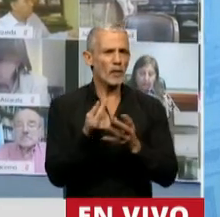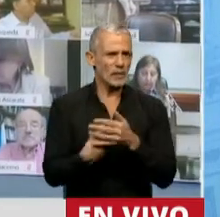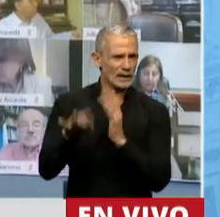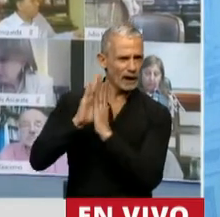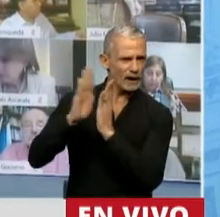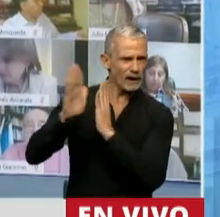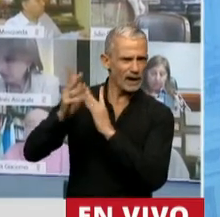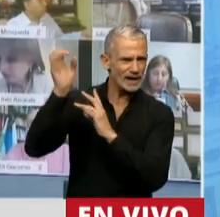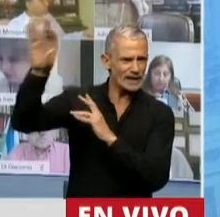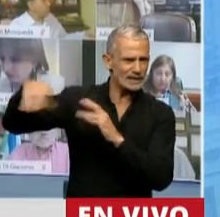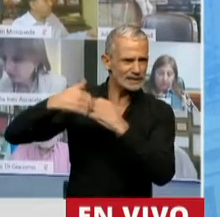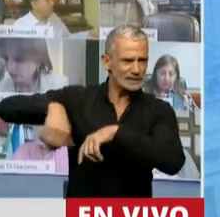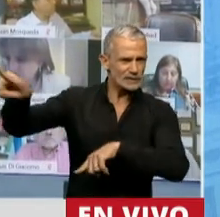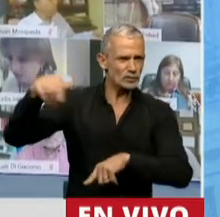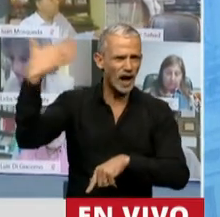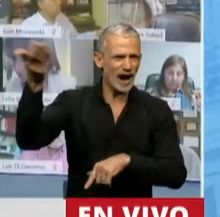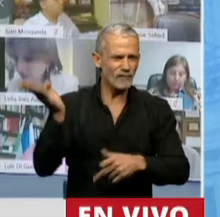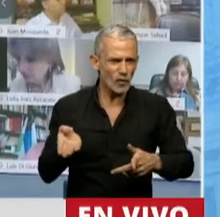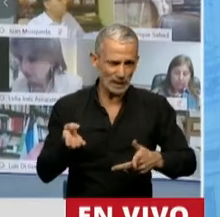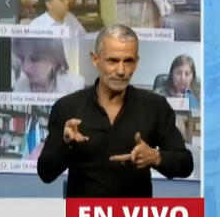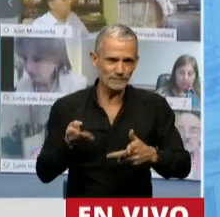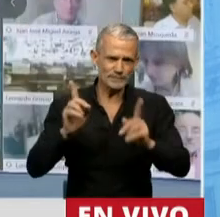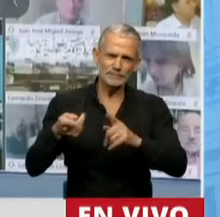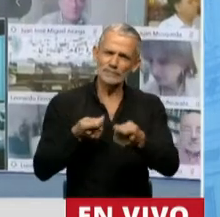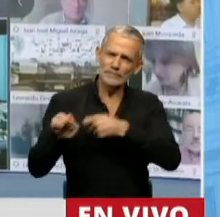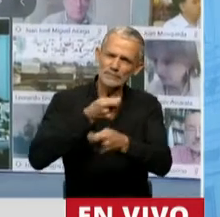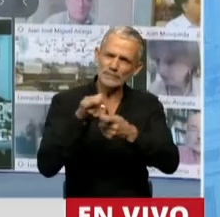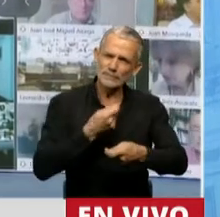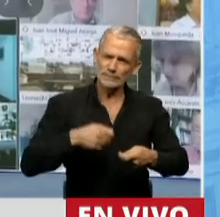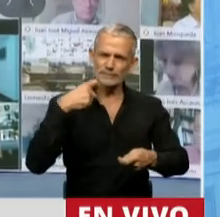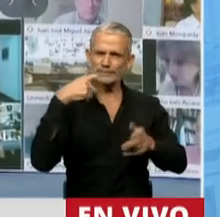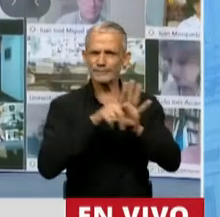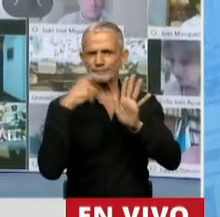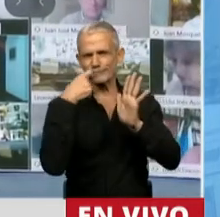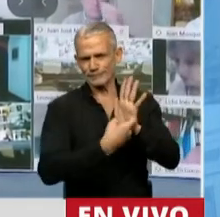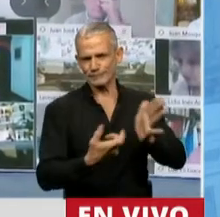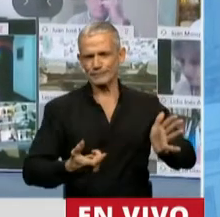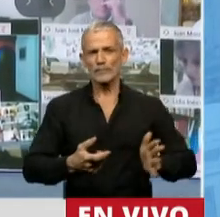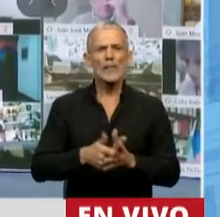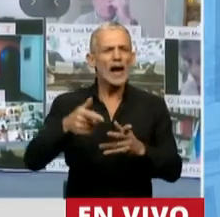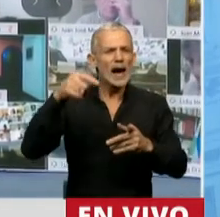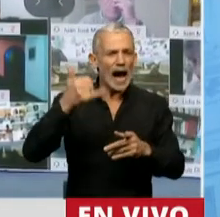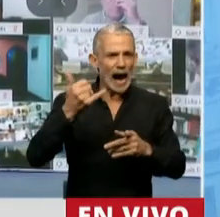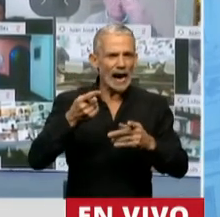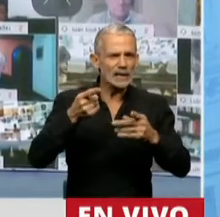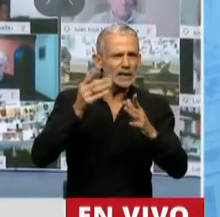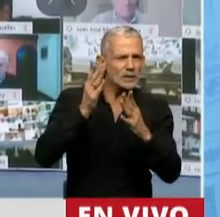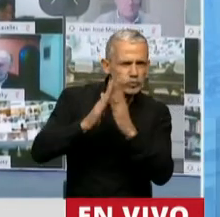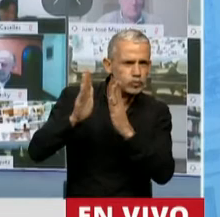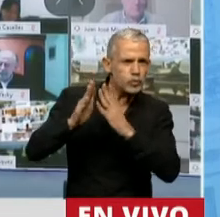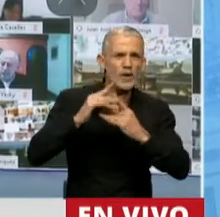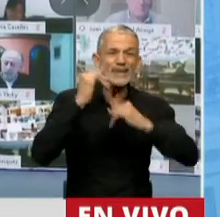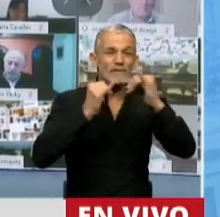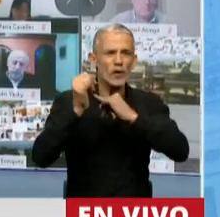capitales y su vinculación, además, con otras actividades ilegales. Las filtraciones públicas de